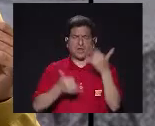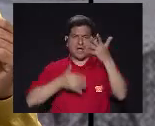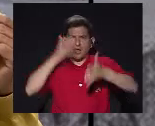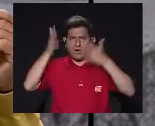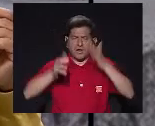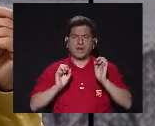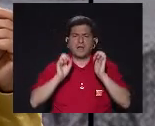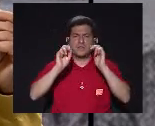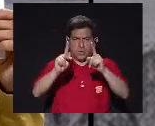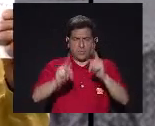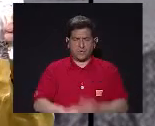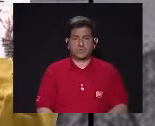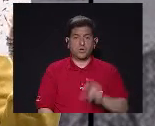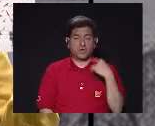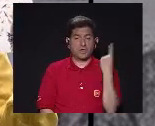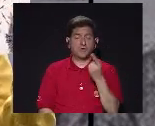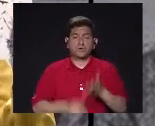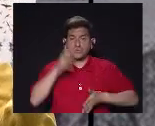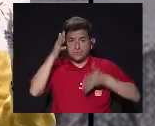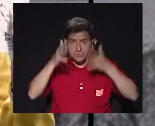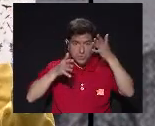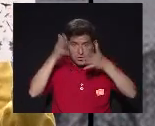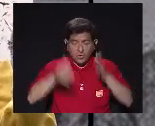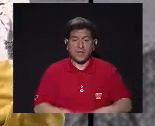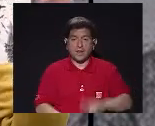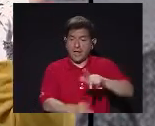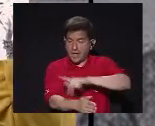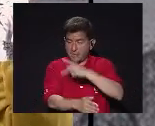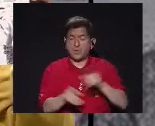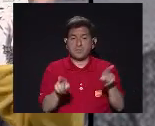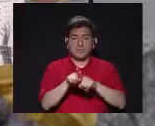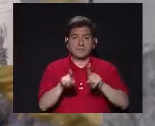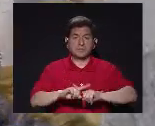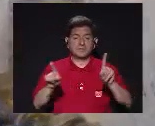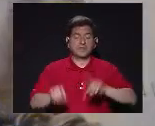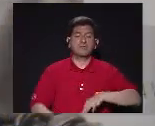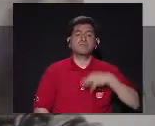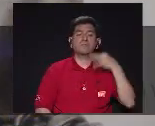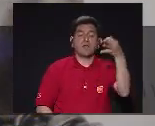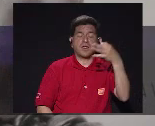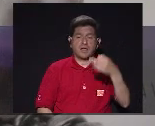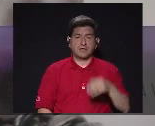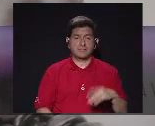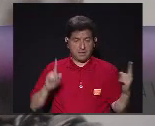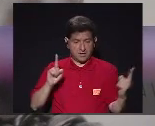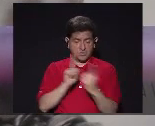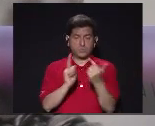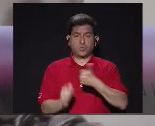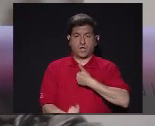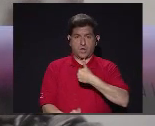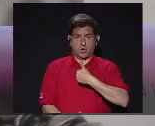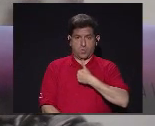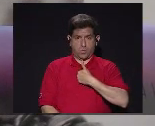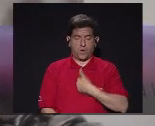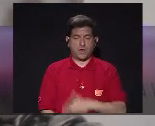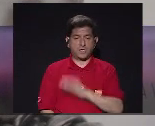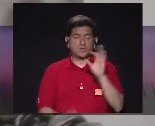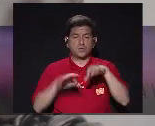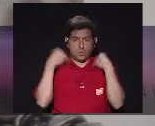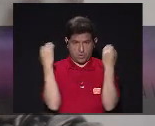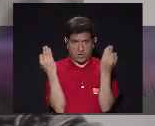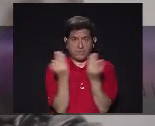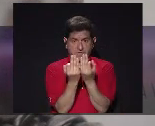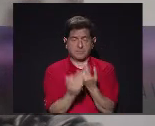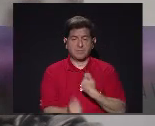creando Una posibilidad No solamente De escribir un poema De escribir un futuro Distinto Entonces hay un encuentro Con ellos Hay un